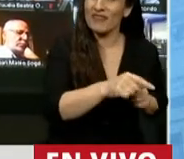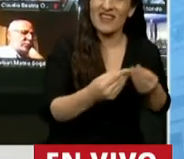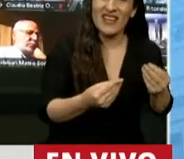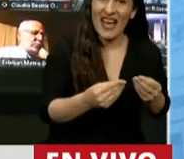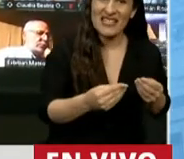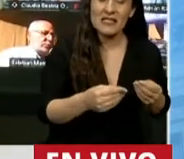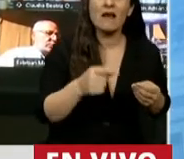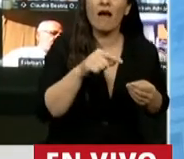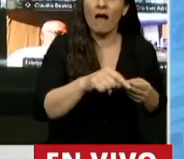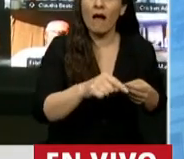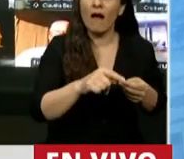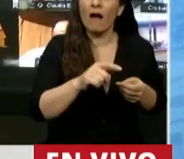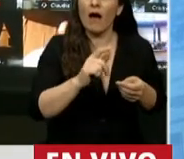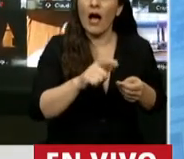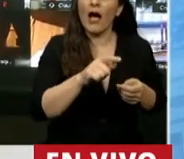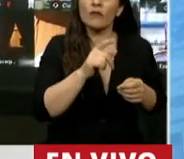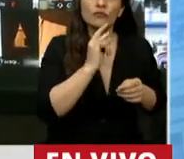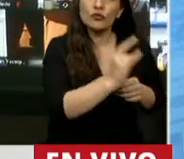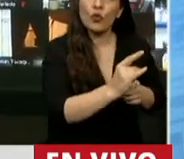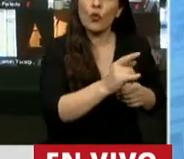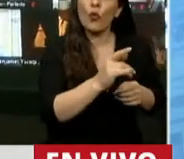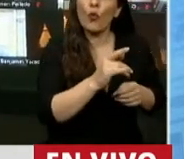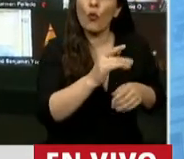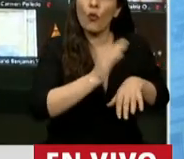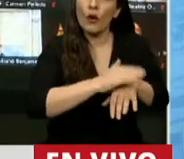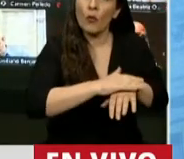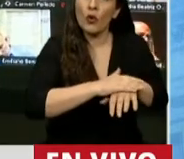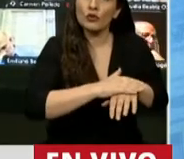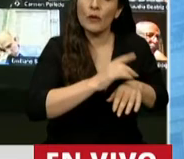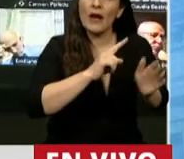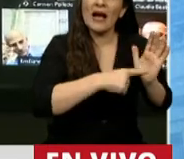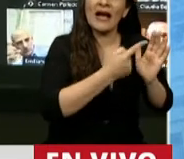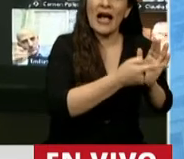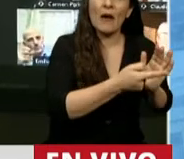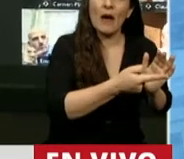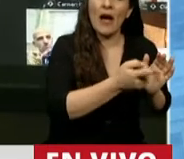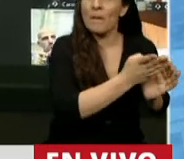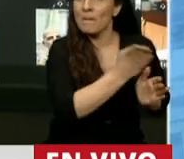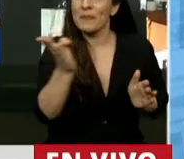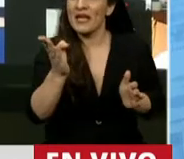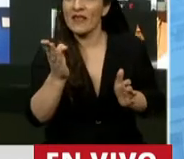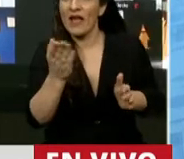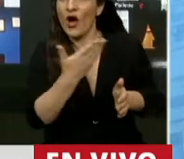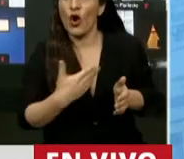por la transferencia de facultades que la CABA le está solicitando al Gobierno Nacional.